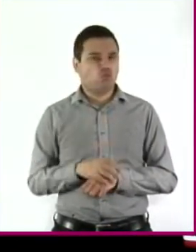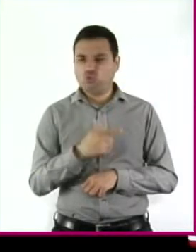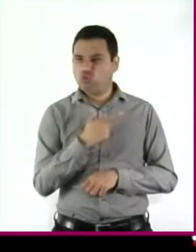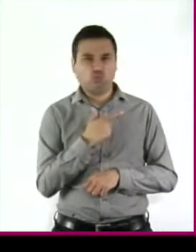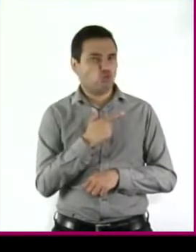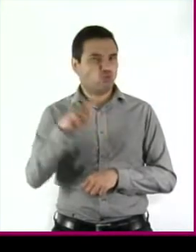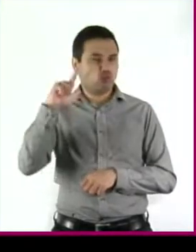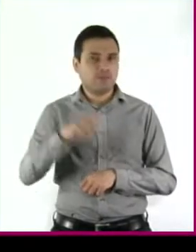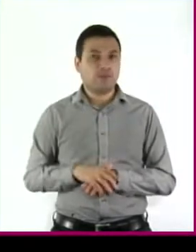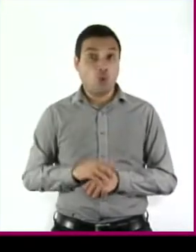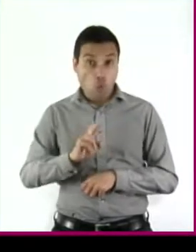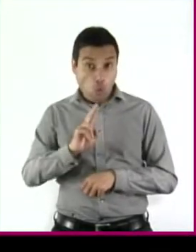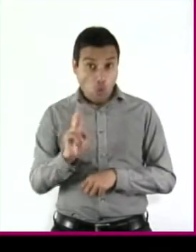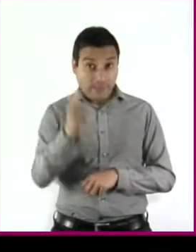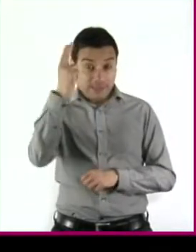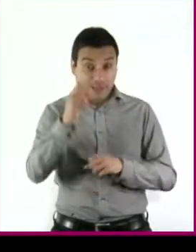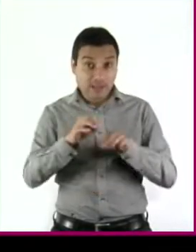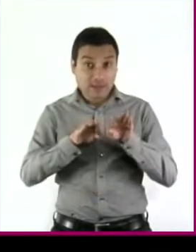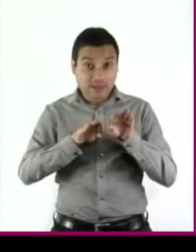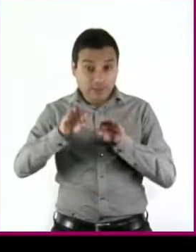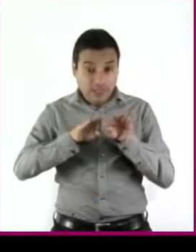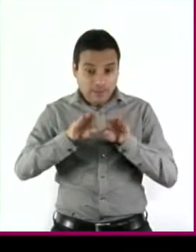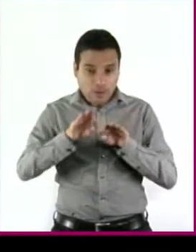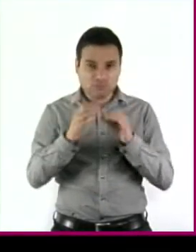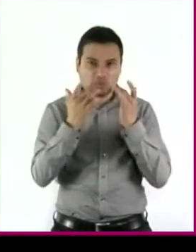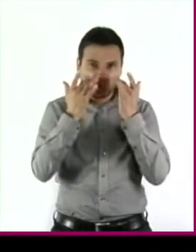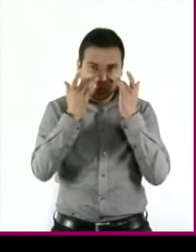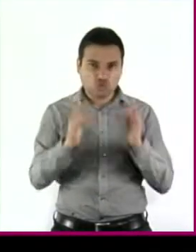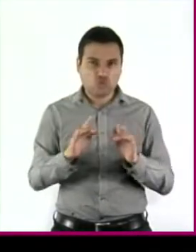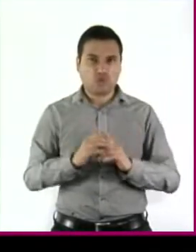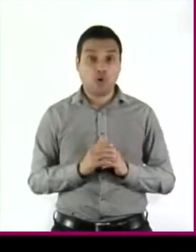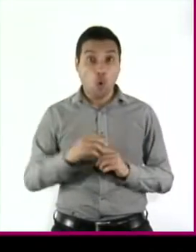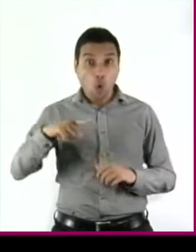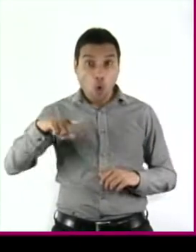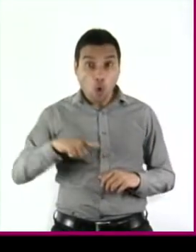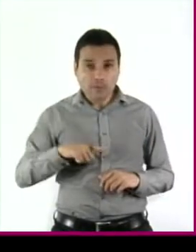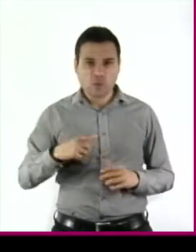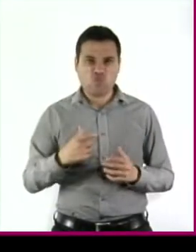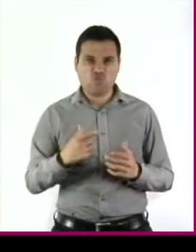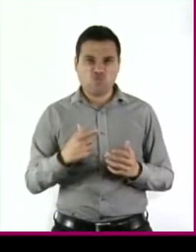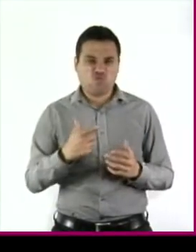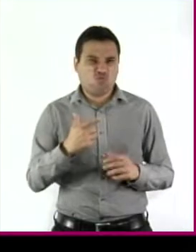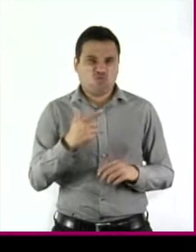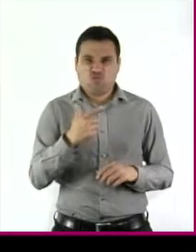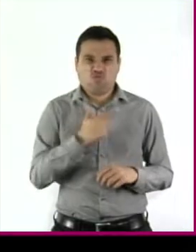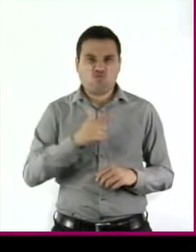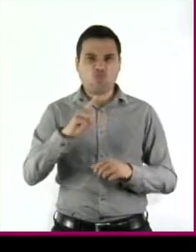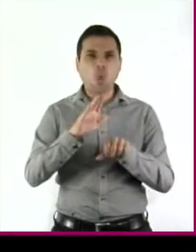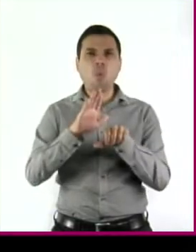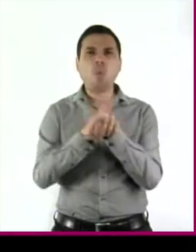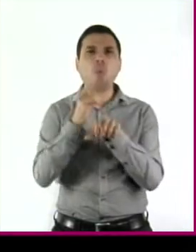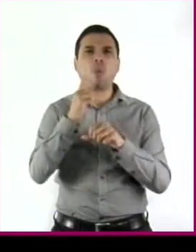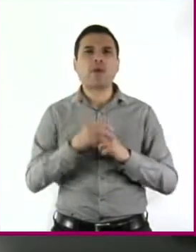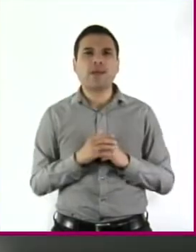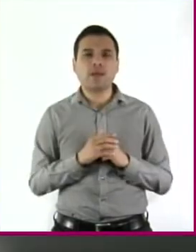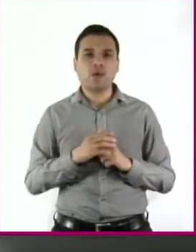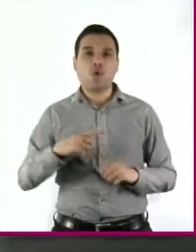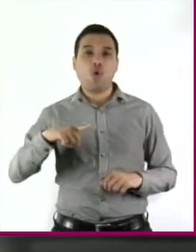renunció a la universidad en la que trabajaba. Eso disgustó al gobierno porque no le gustaba ser criticado.